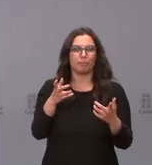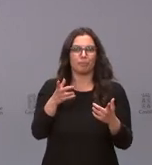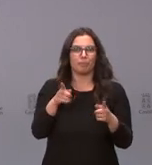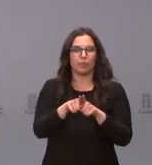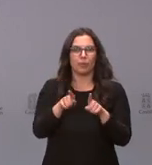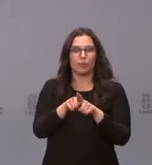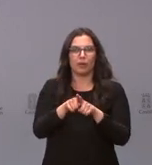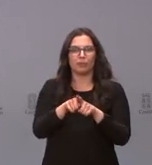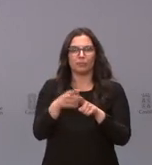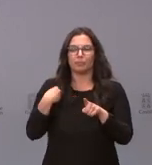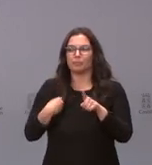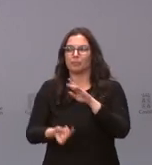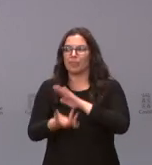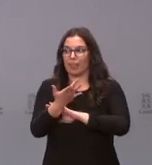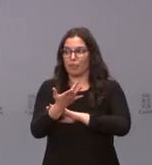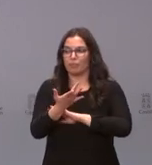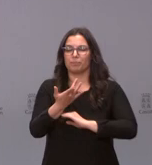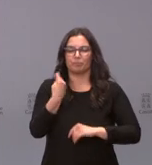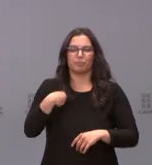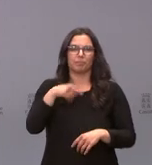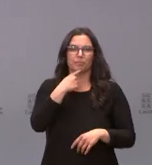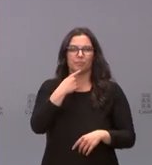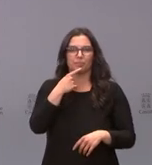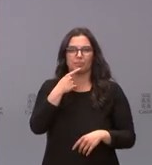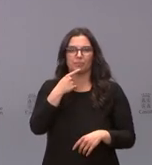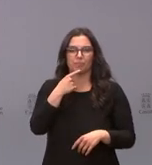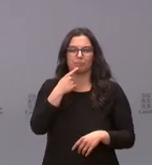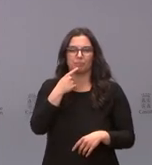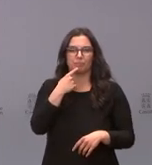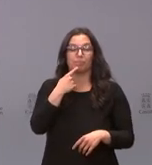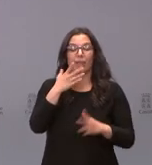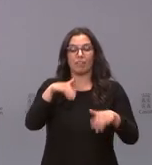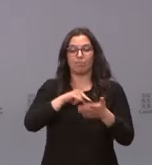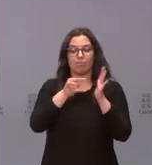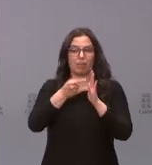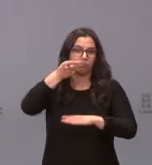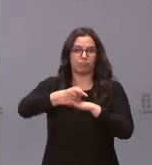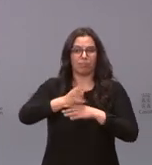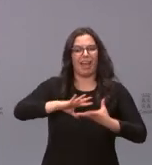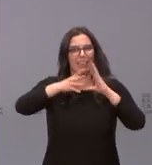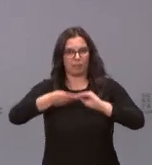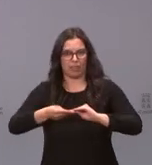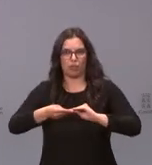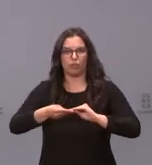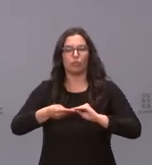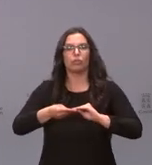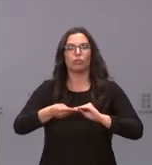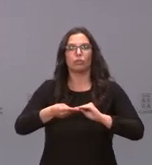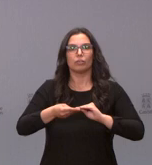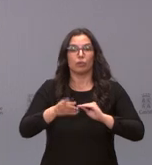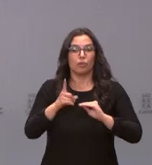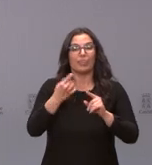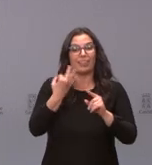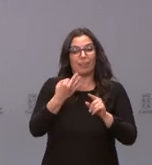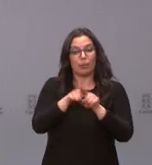administraciones a las que va dirigida la intervención a partir de la entrada del plan. obliga a una adaptación, sino que todas las actuaciones que se